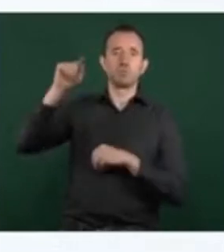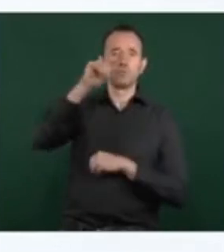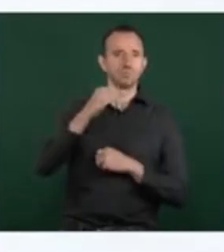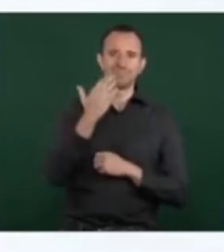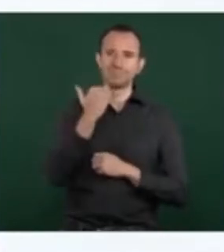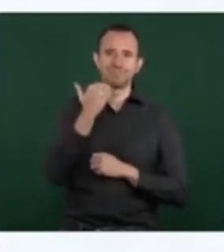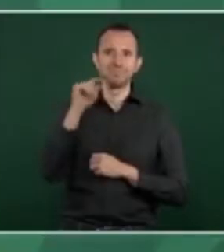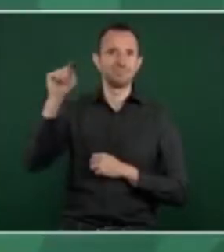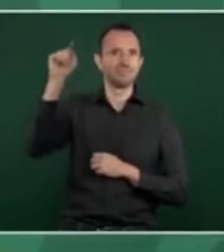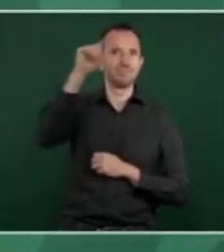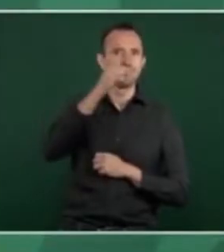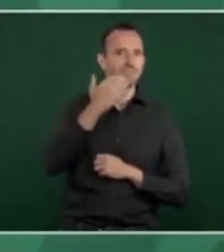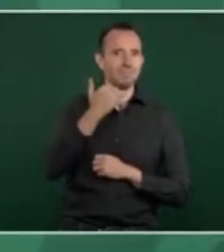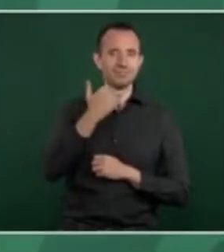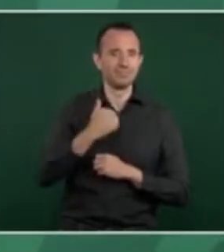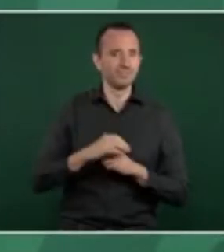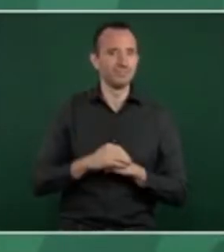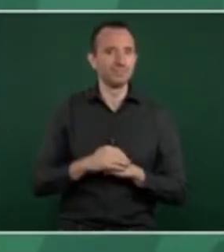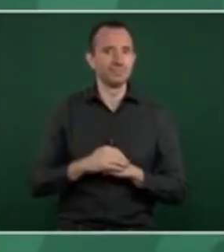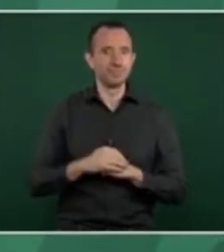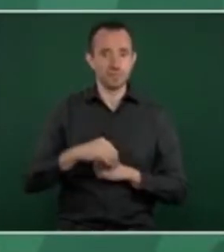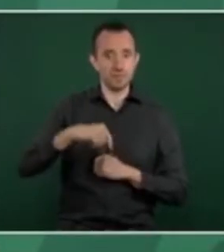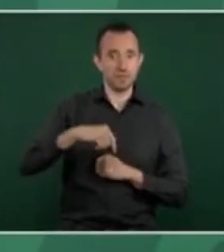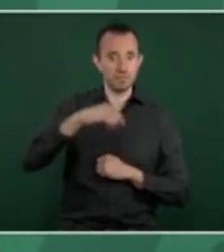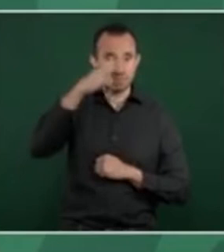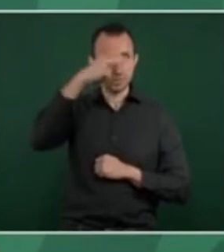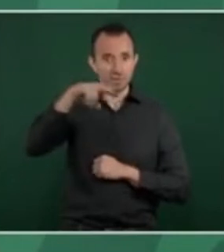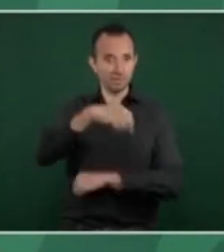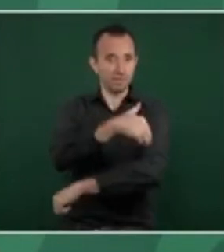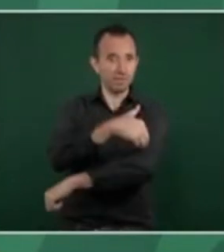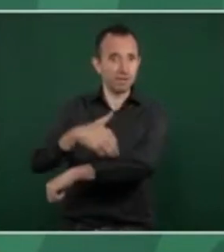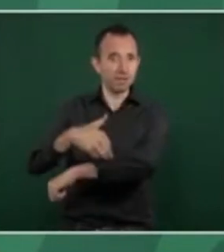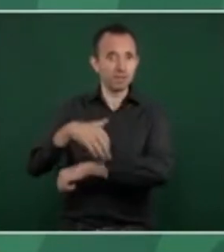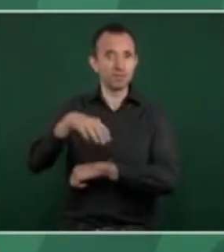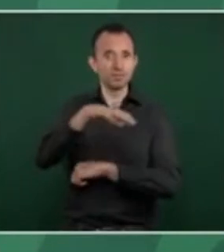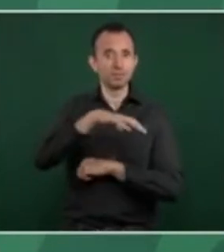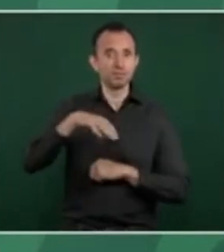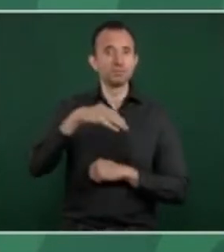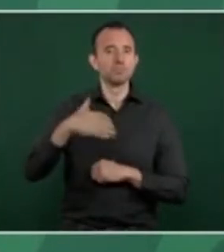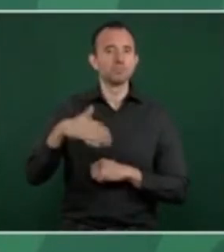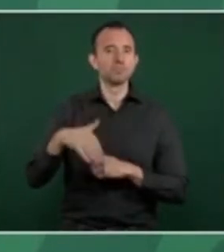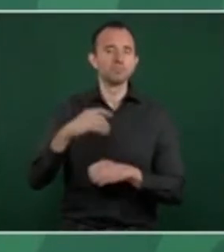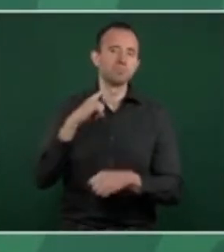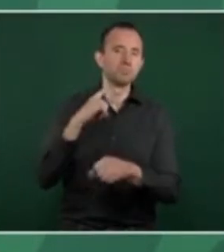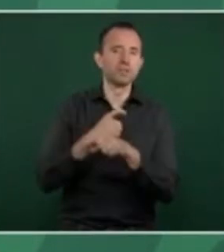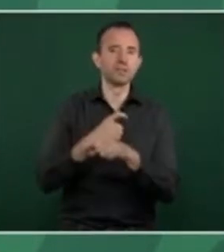La familia mexicana es la principal institución de seguridad social.